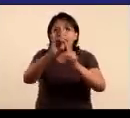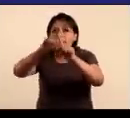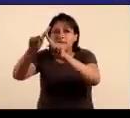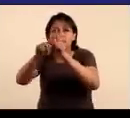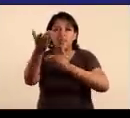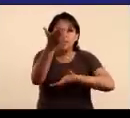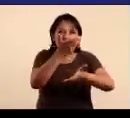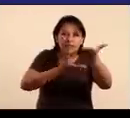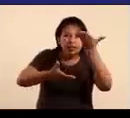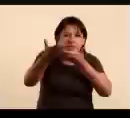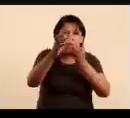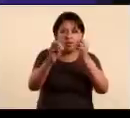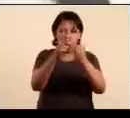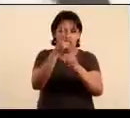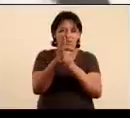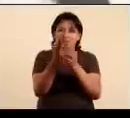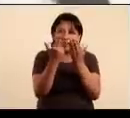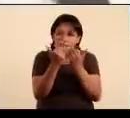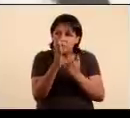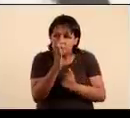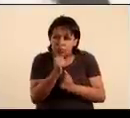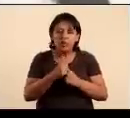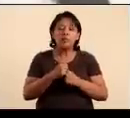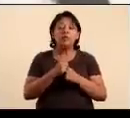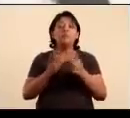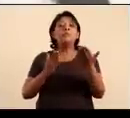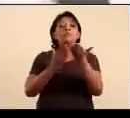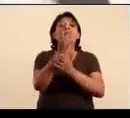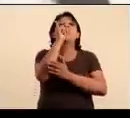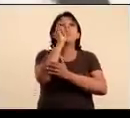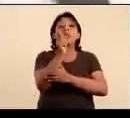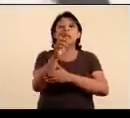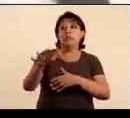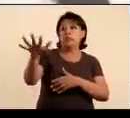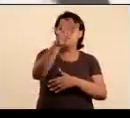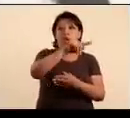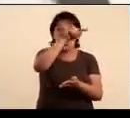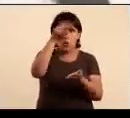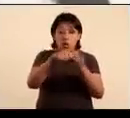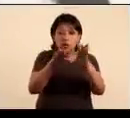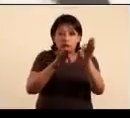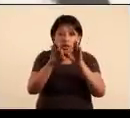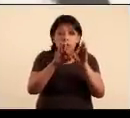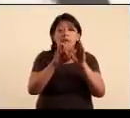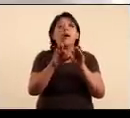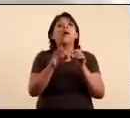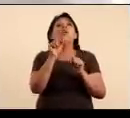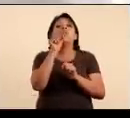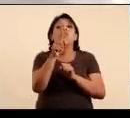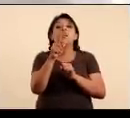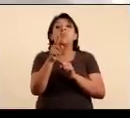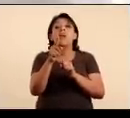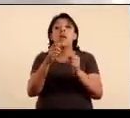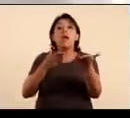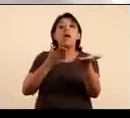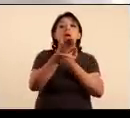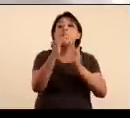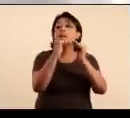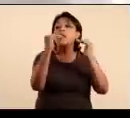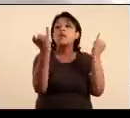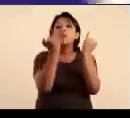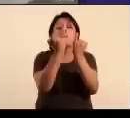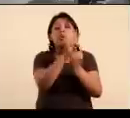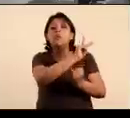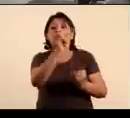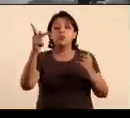puestos u oportunidades. La accesibilidad comprende desde el espacio físico de trabajo y las instalaciones hasta el acceso a igualdad de condiciones para todas las